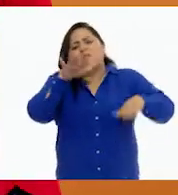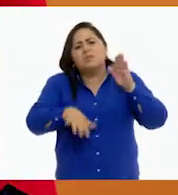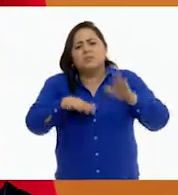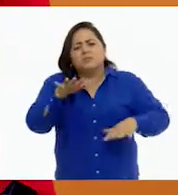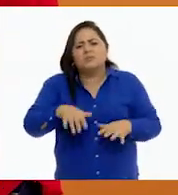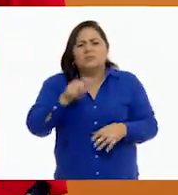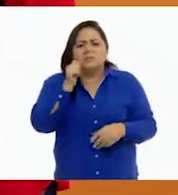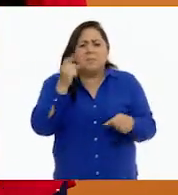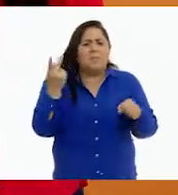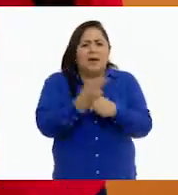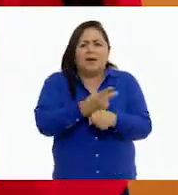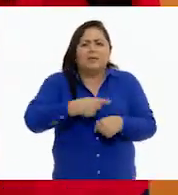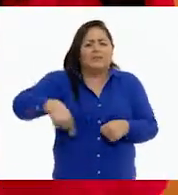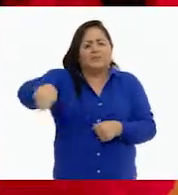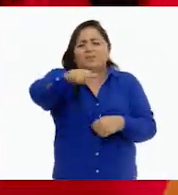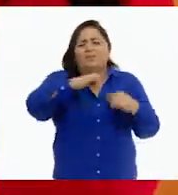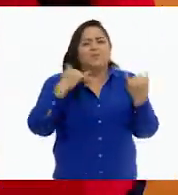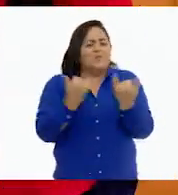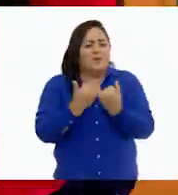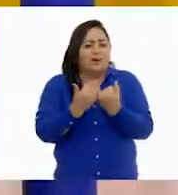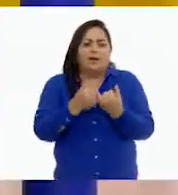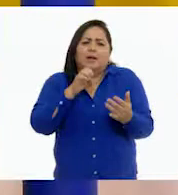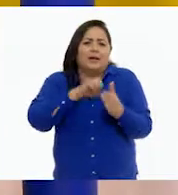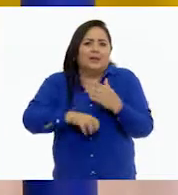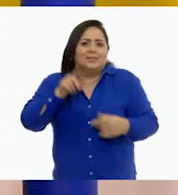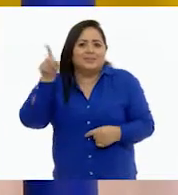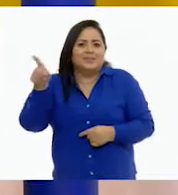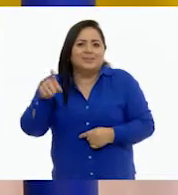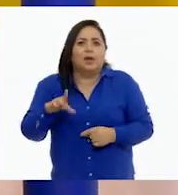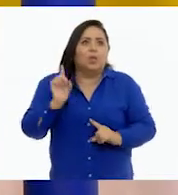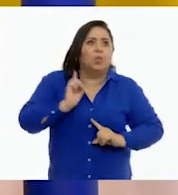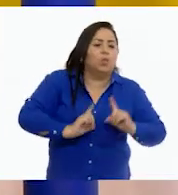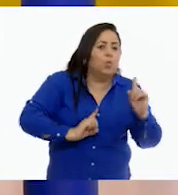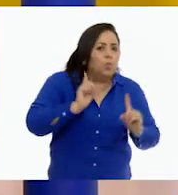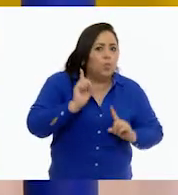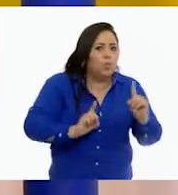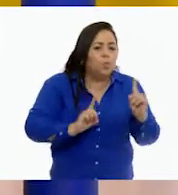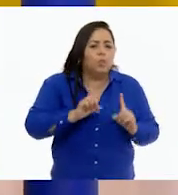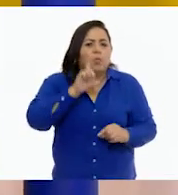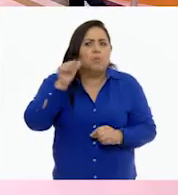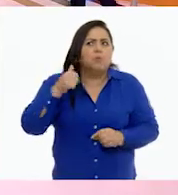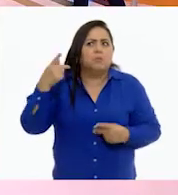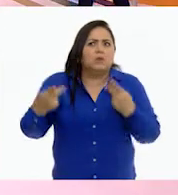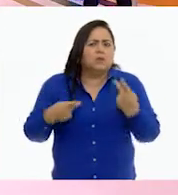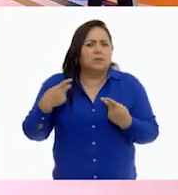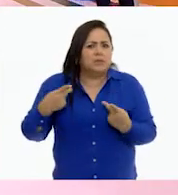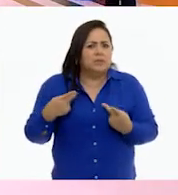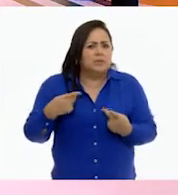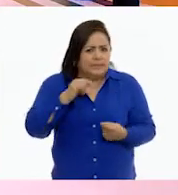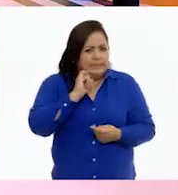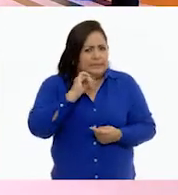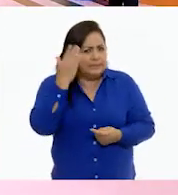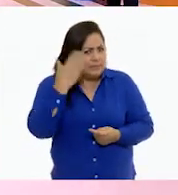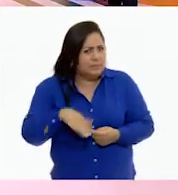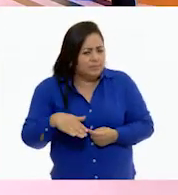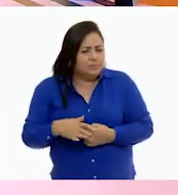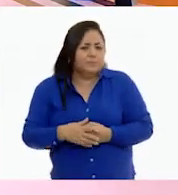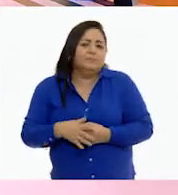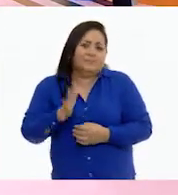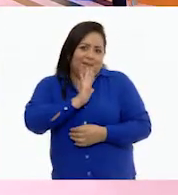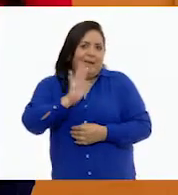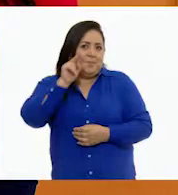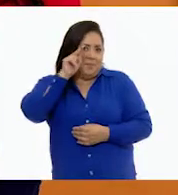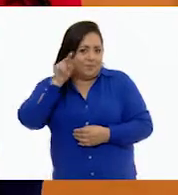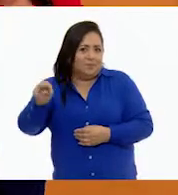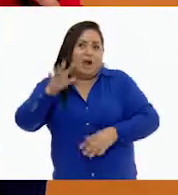nos llegan a ocurrir a todos en algún momento, como fue las dudas que luego nos preguntan, ¿estás sí sabes? Y bueno, ya